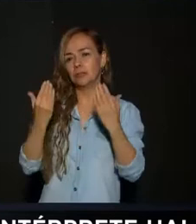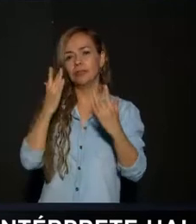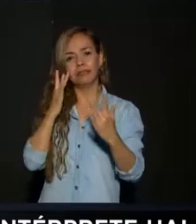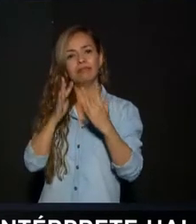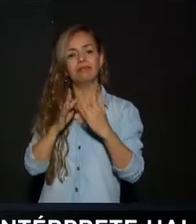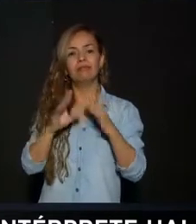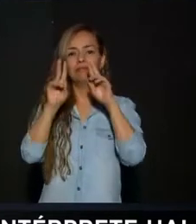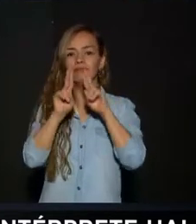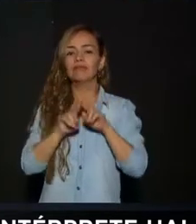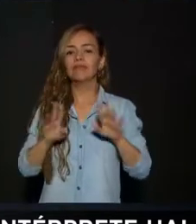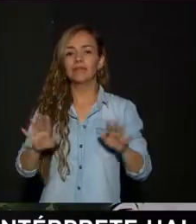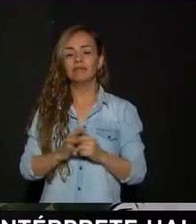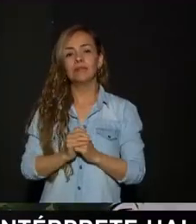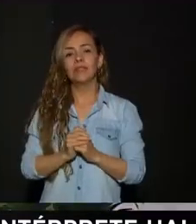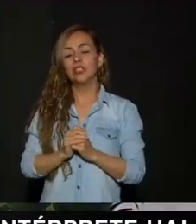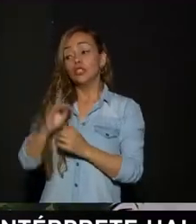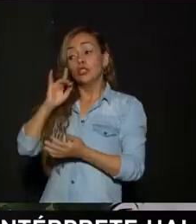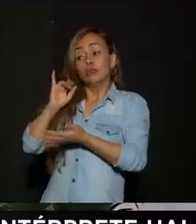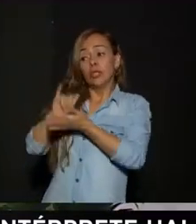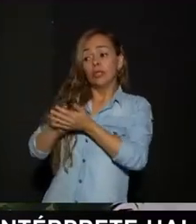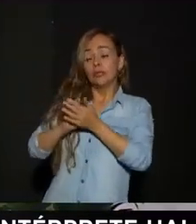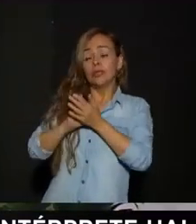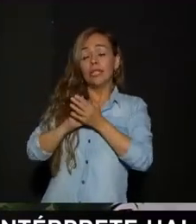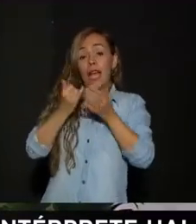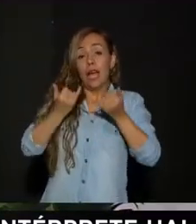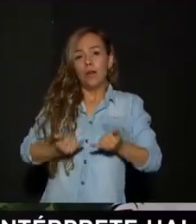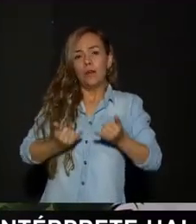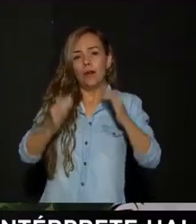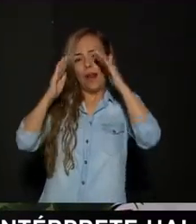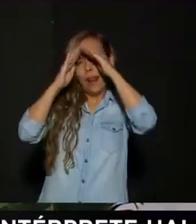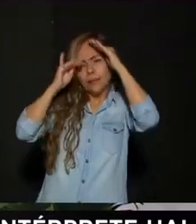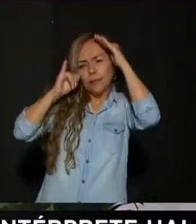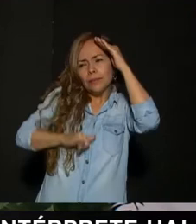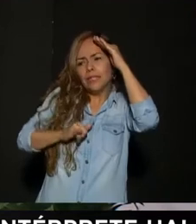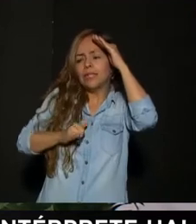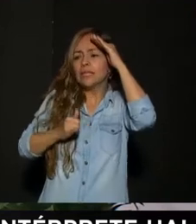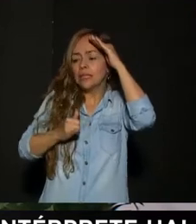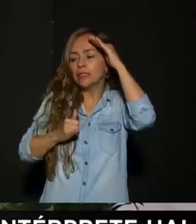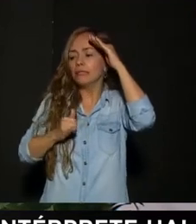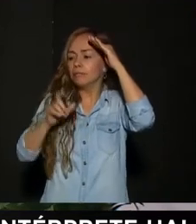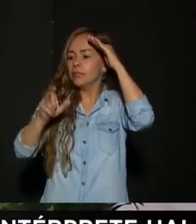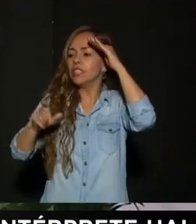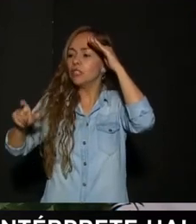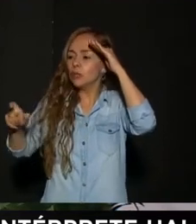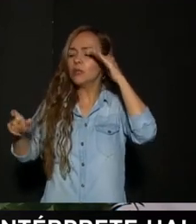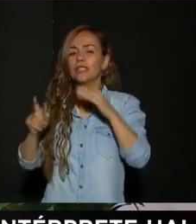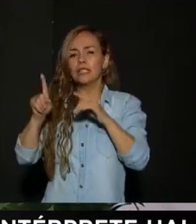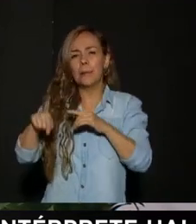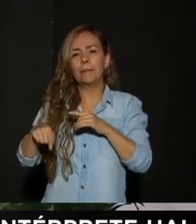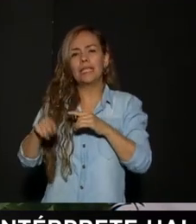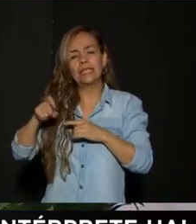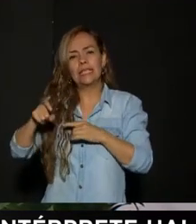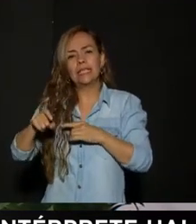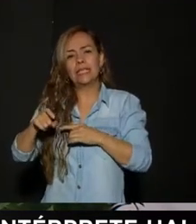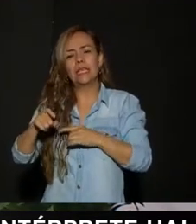Esta pandemia Le ha puesto muchos retos A todo el mundo Pero la administración La alcaldía de Medellín También ha sido Muy juiciosa En este tema Porque